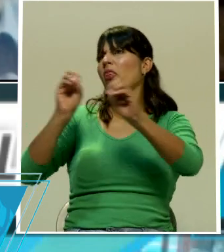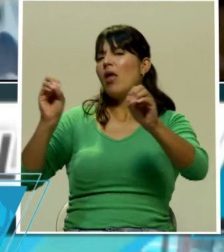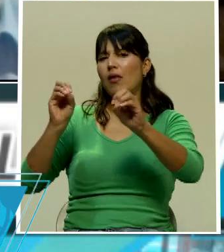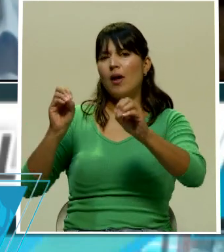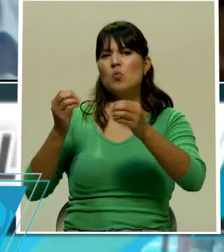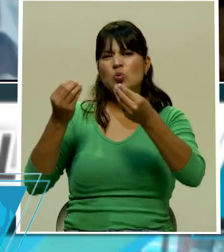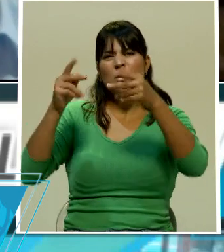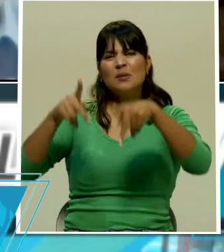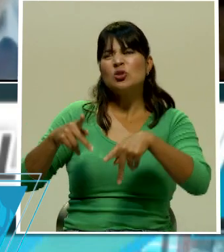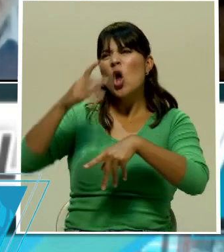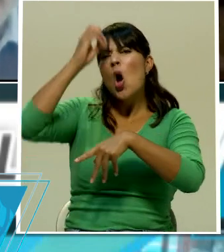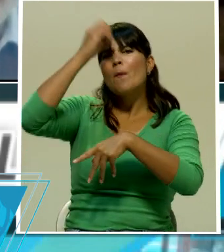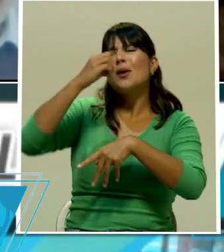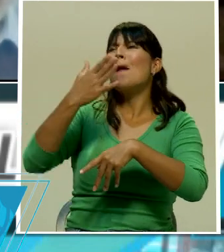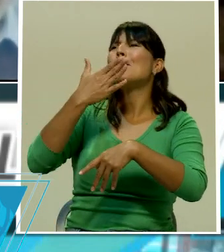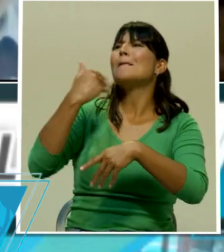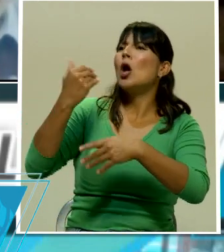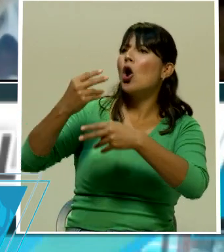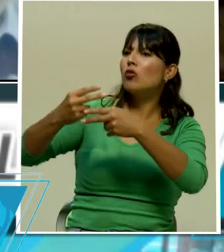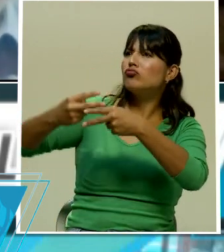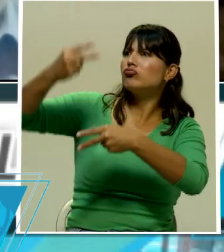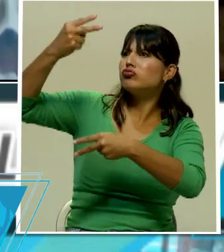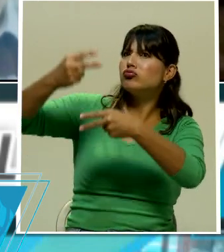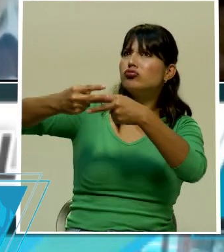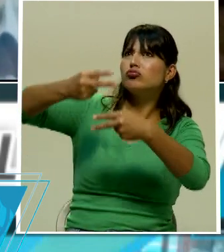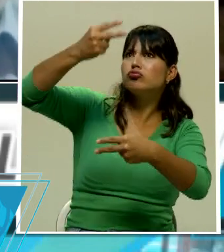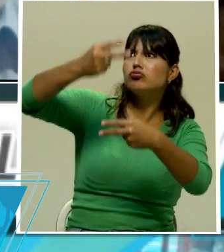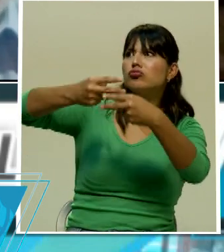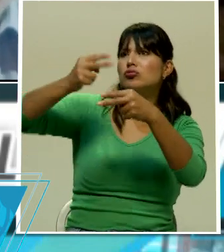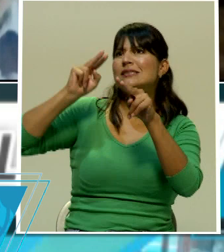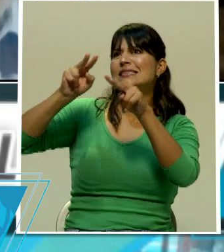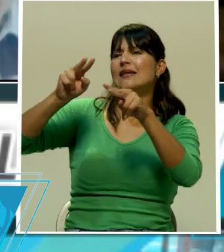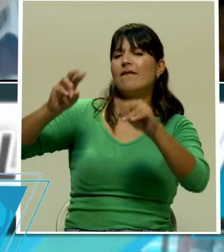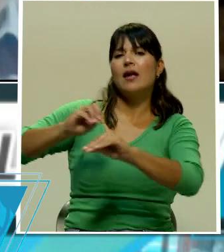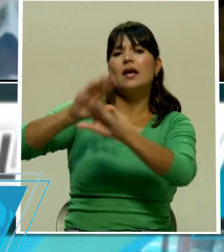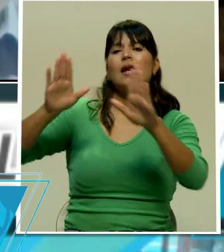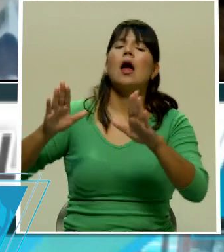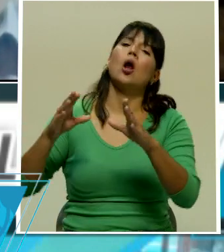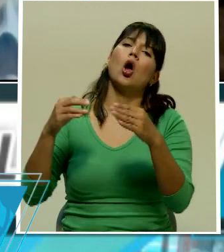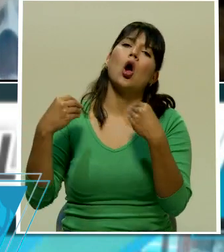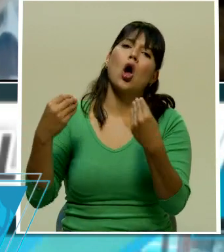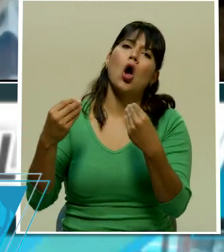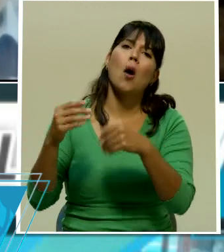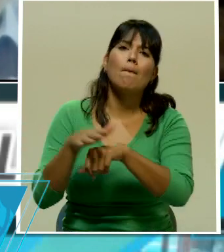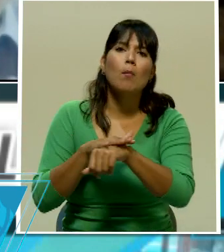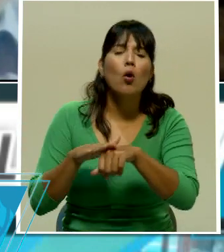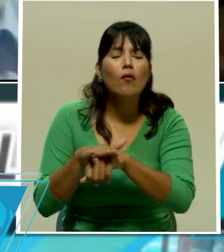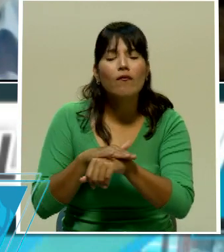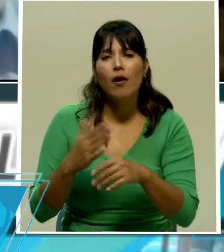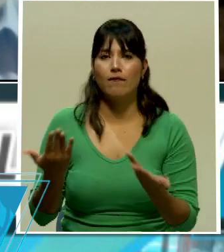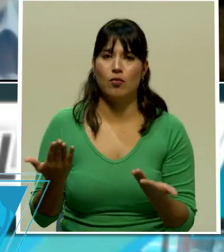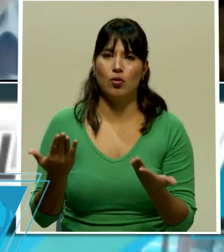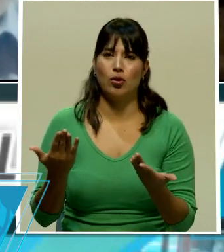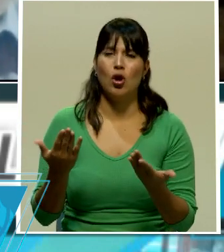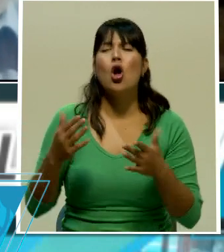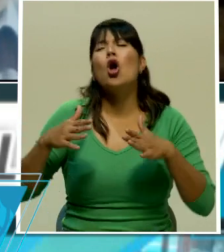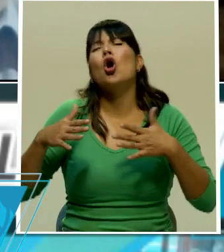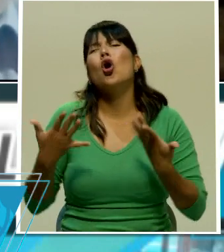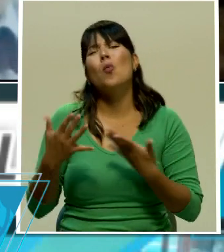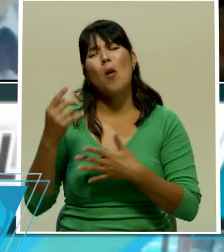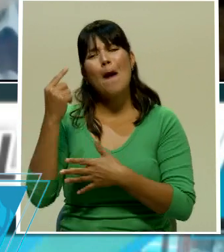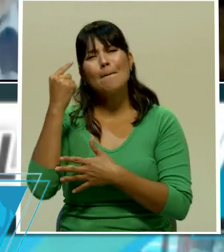en casa presidencial por favor hay que ser insensato para pensar